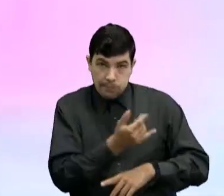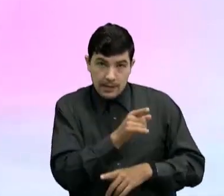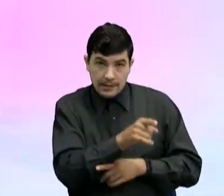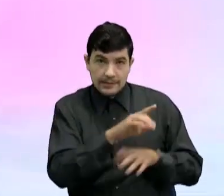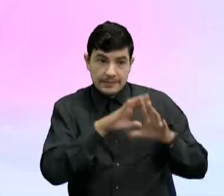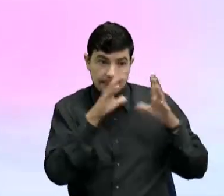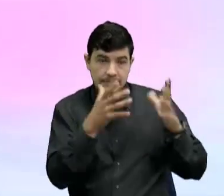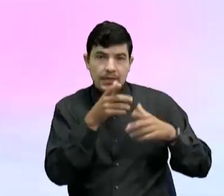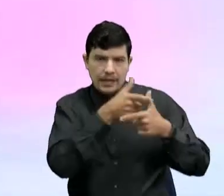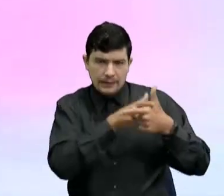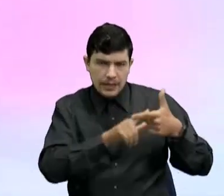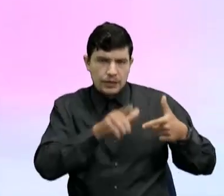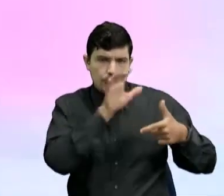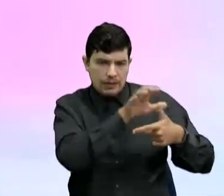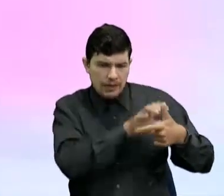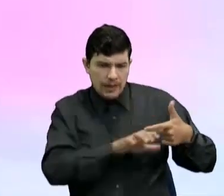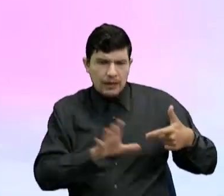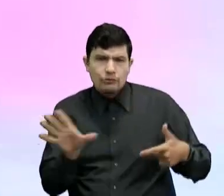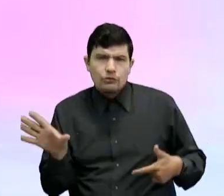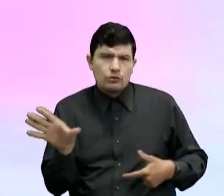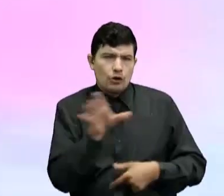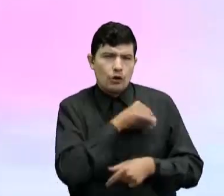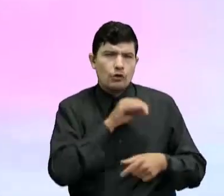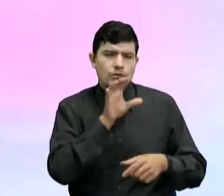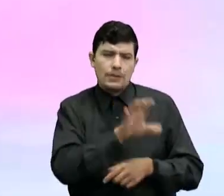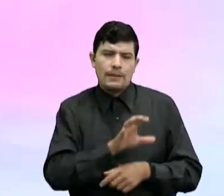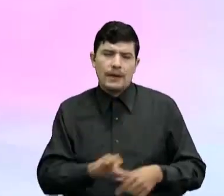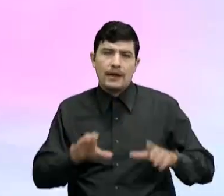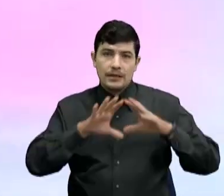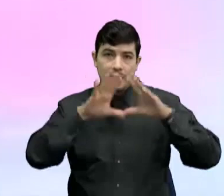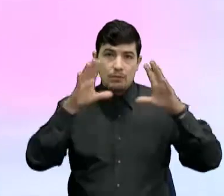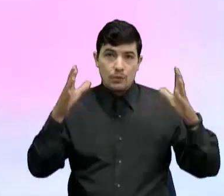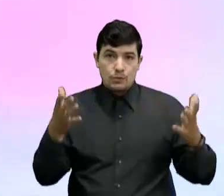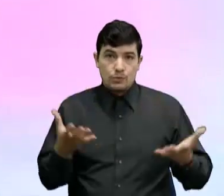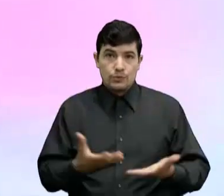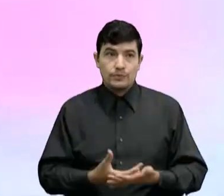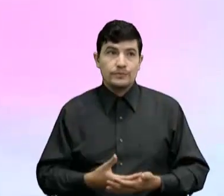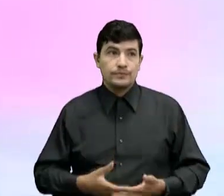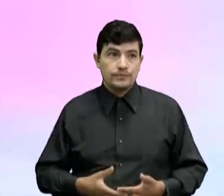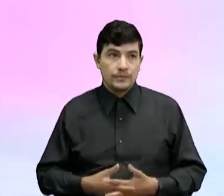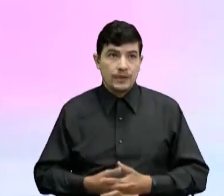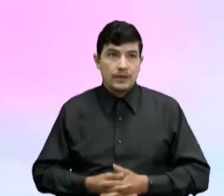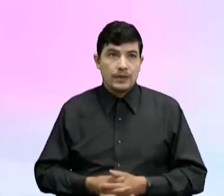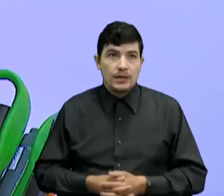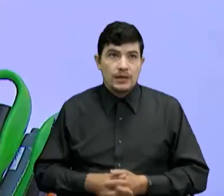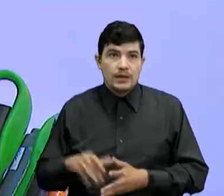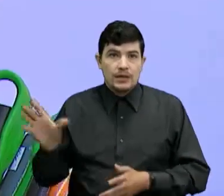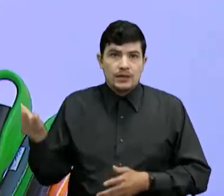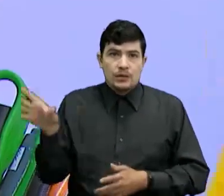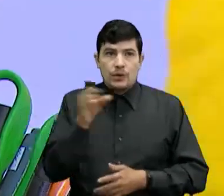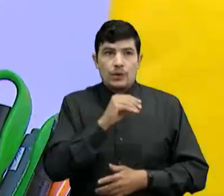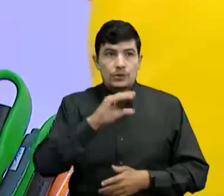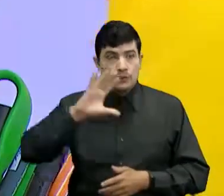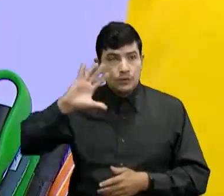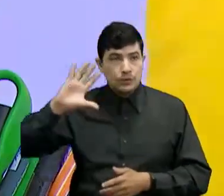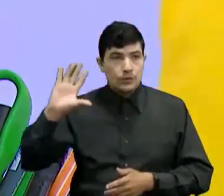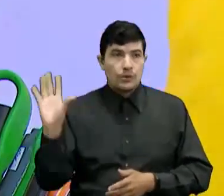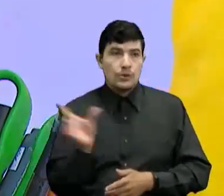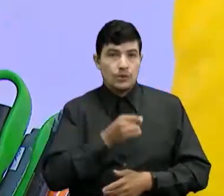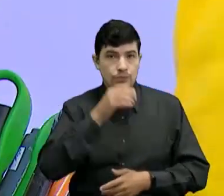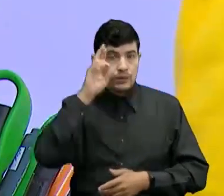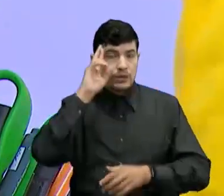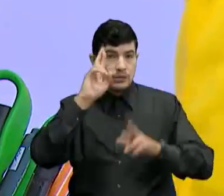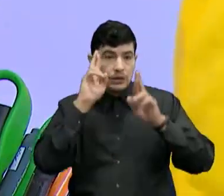Presente Profe Tiene absolutamente todos los países del mundo Todos son todos Entonces a este le